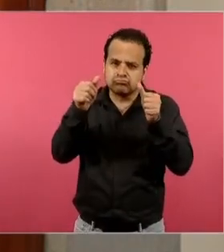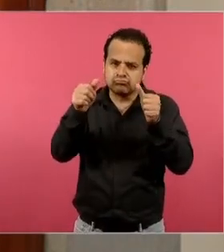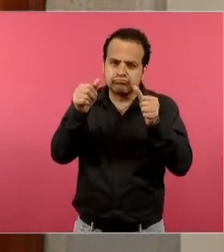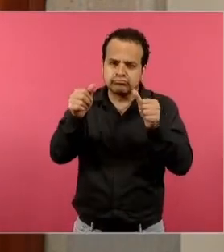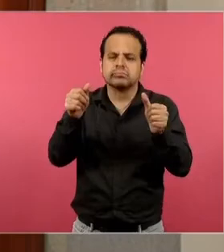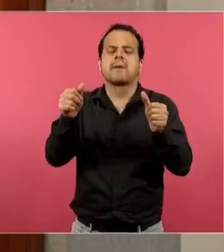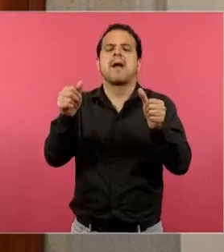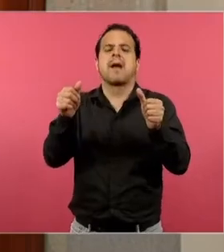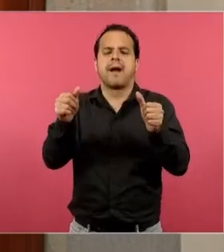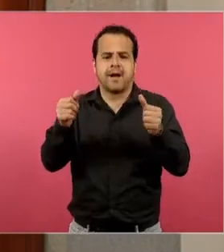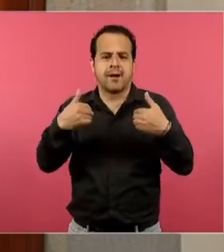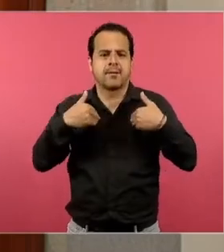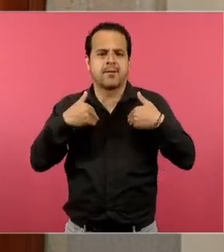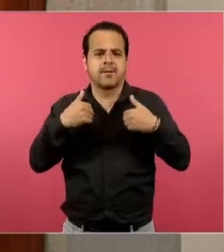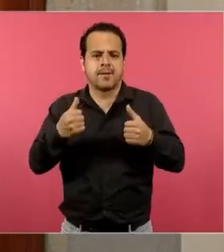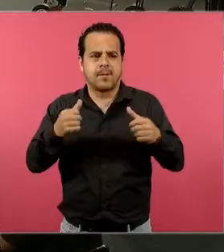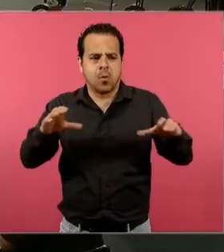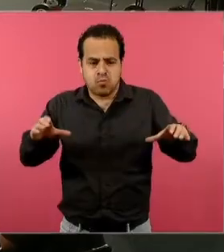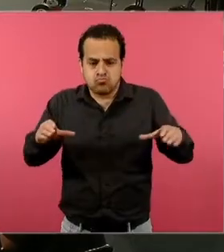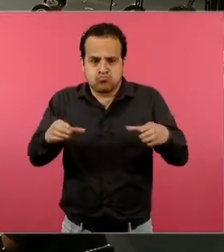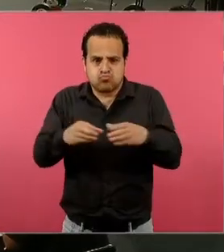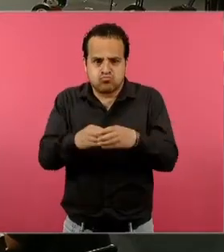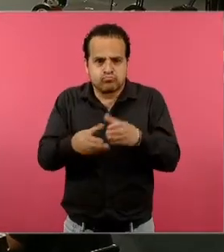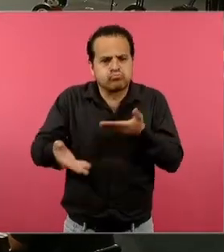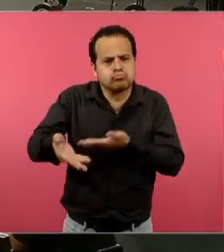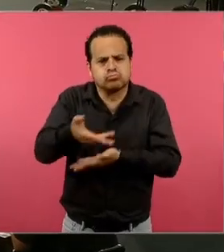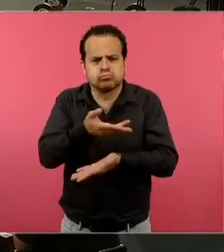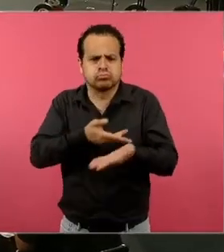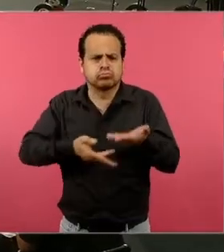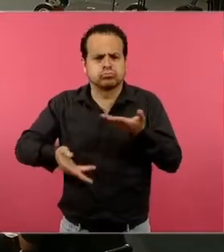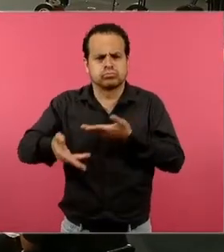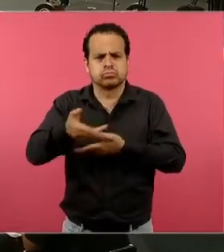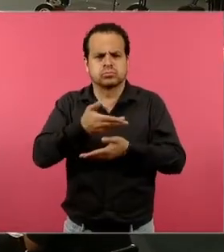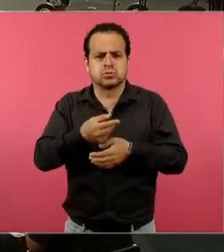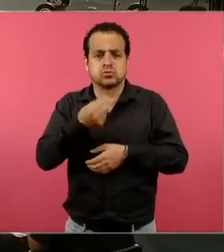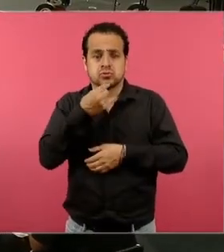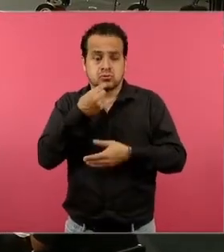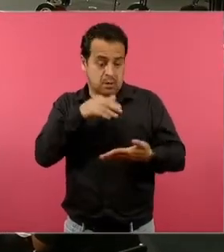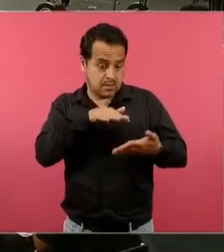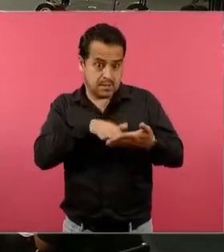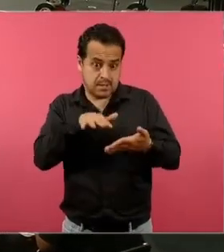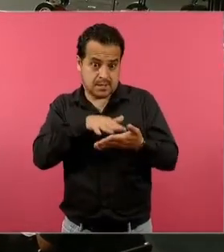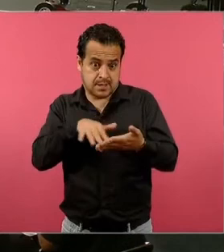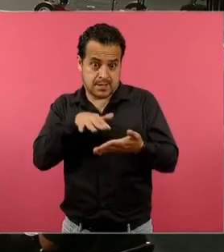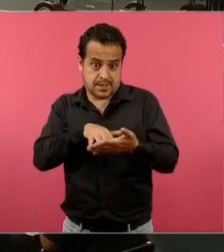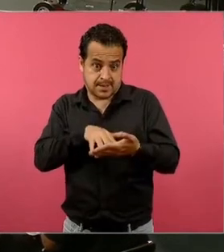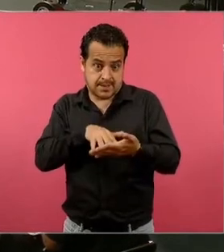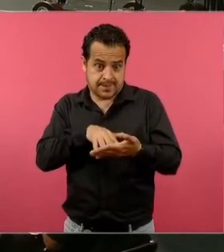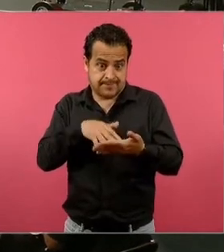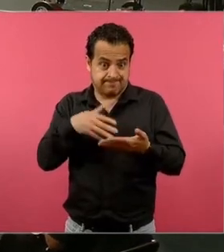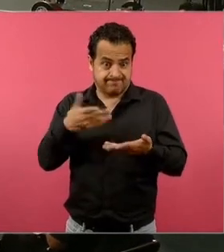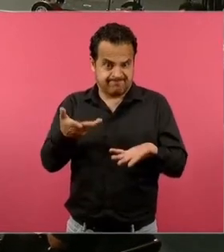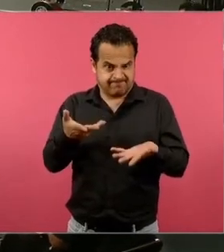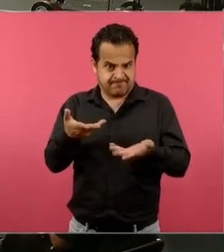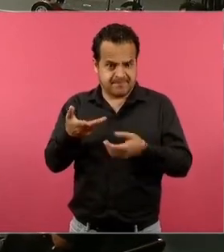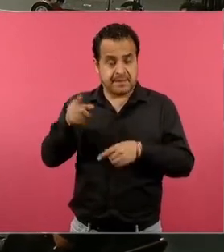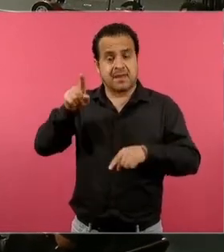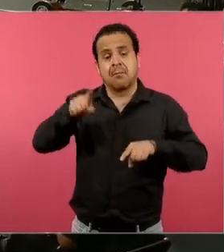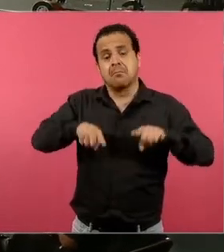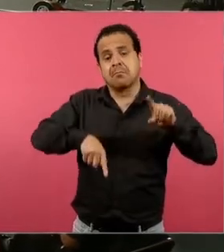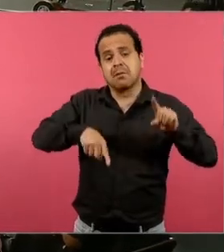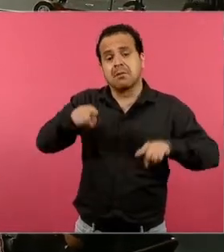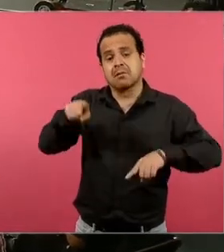lectura individual, hagamos una lectura colectiva, una lectura en voz alta, el tipo de lectura que cada uno desee.